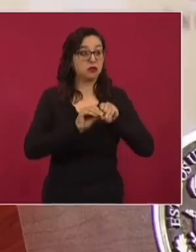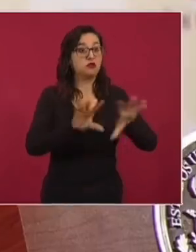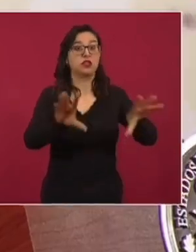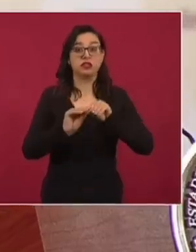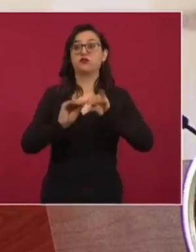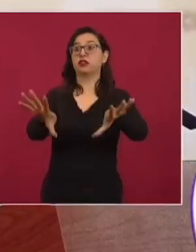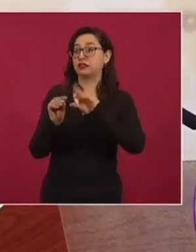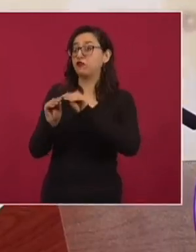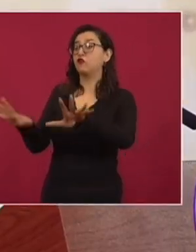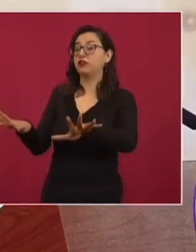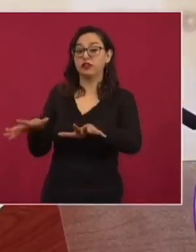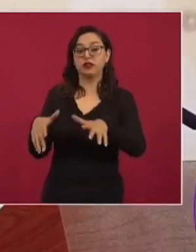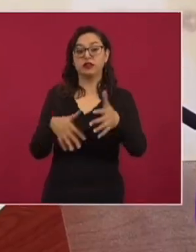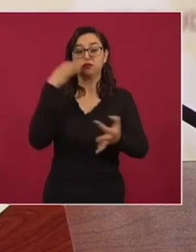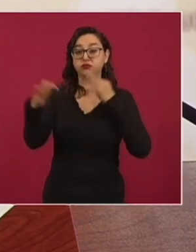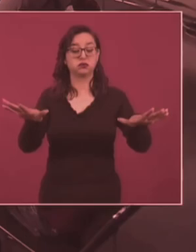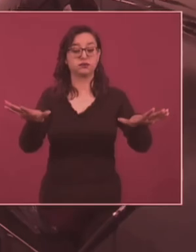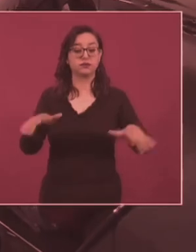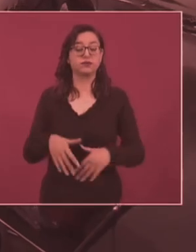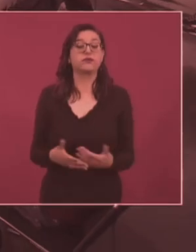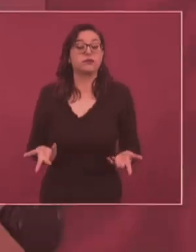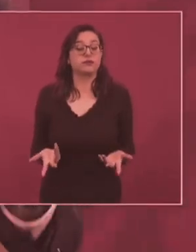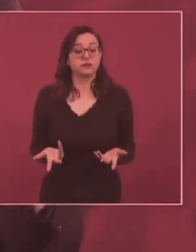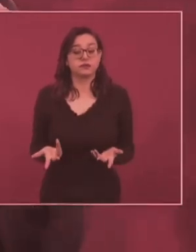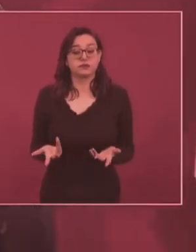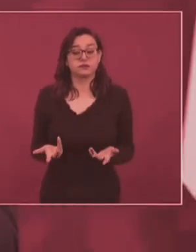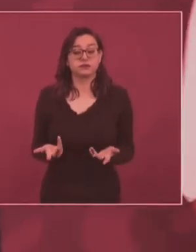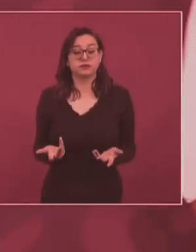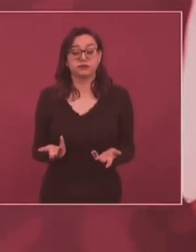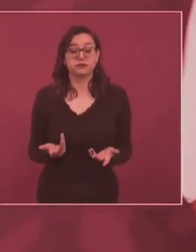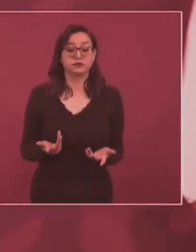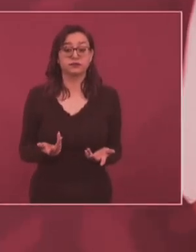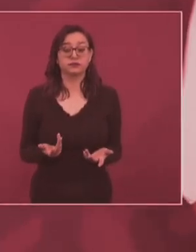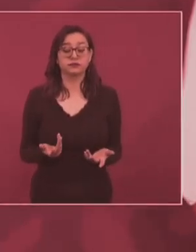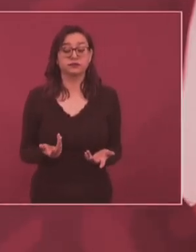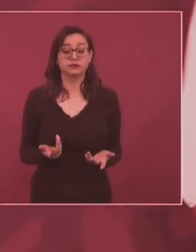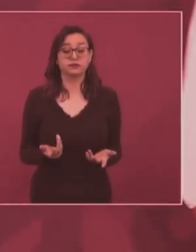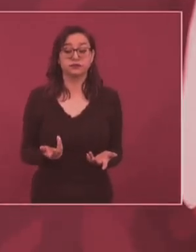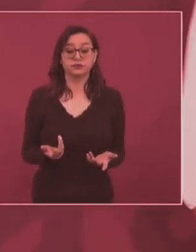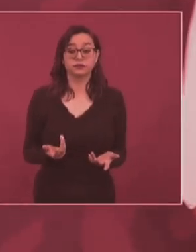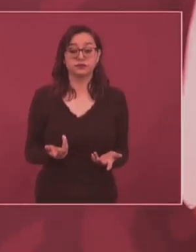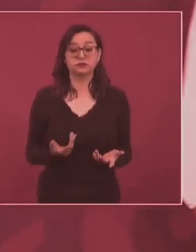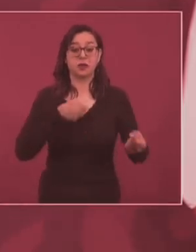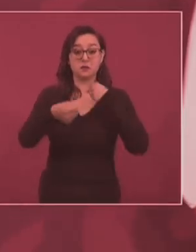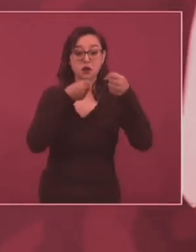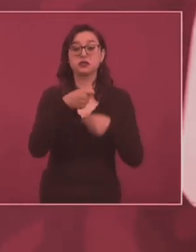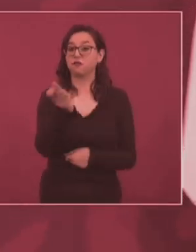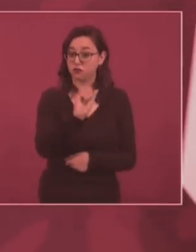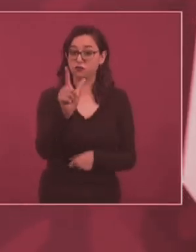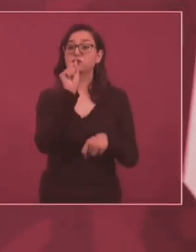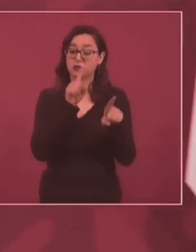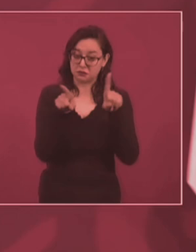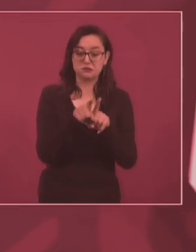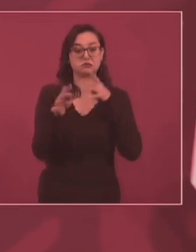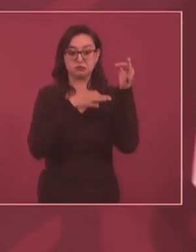conservadores y de periodistas famosos